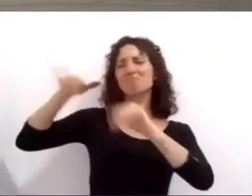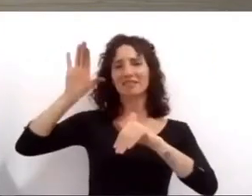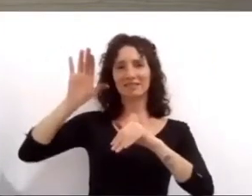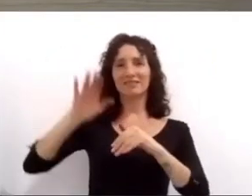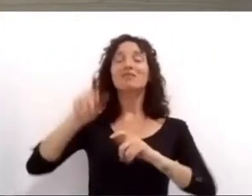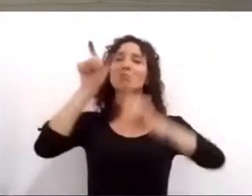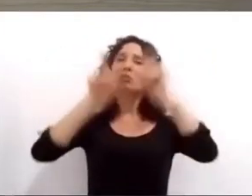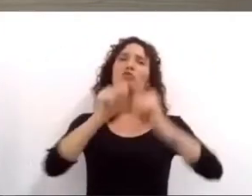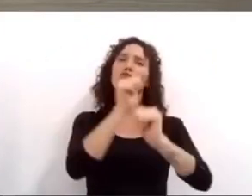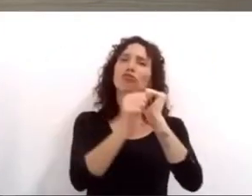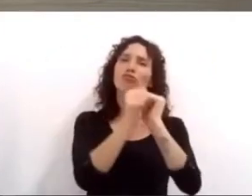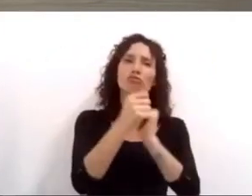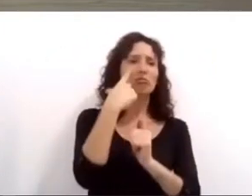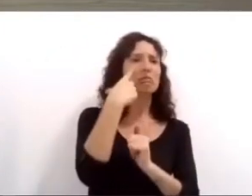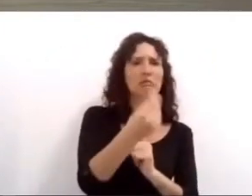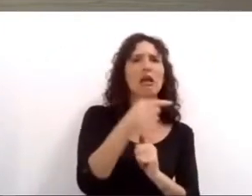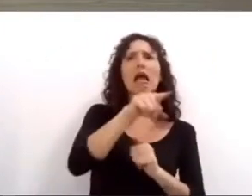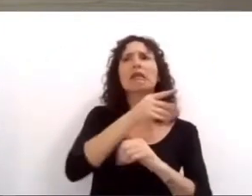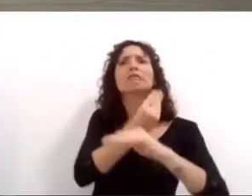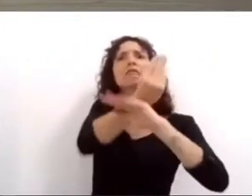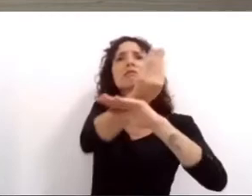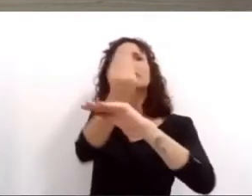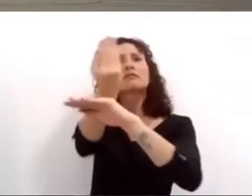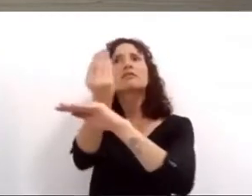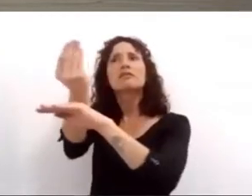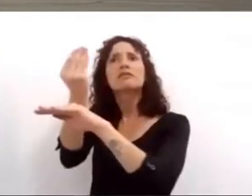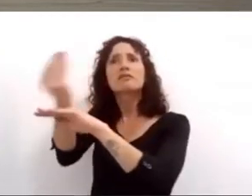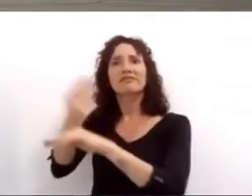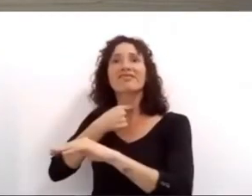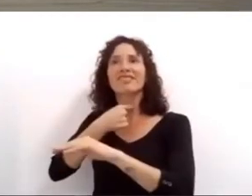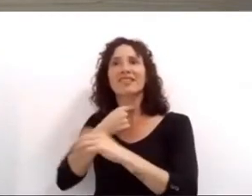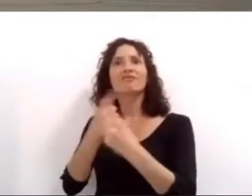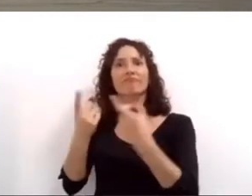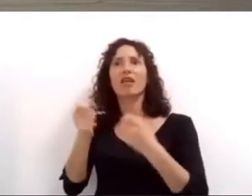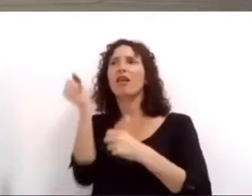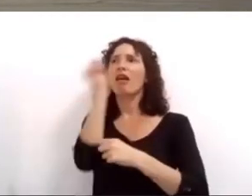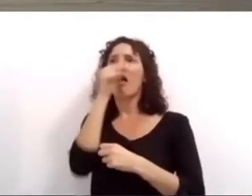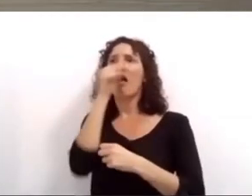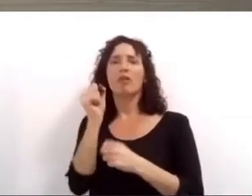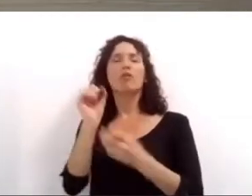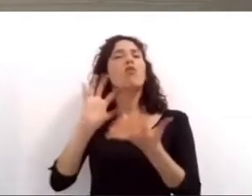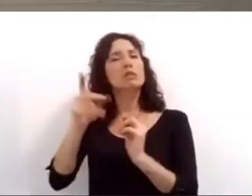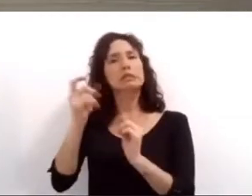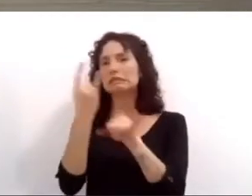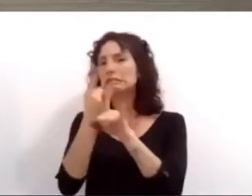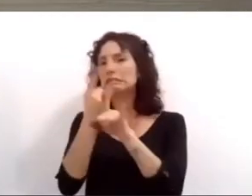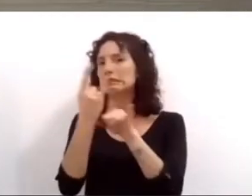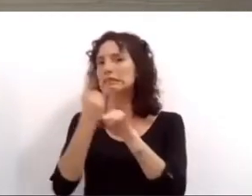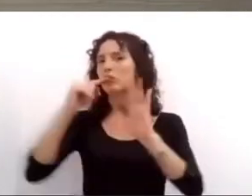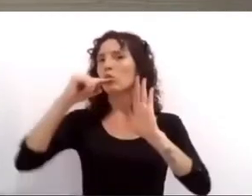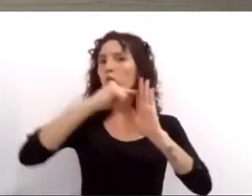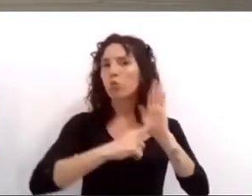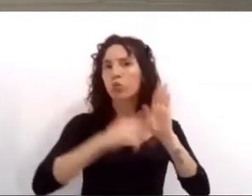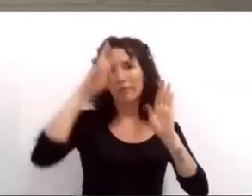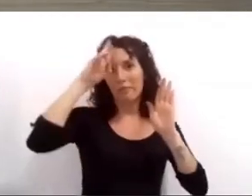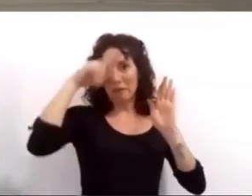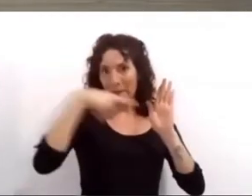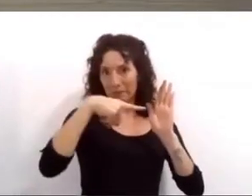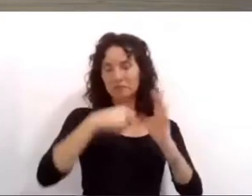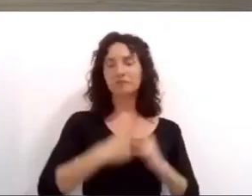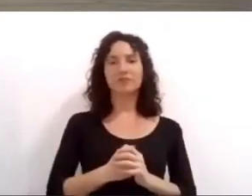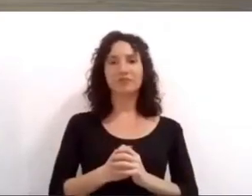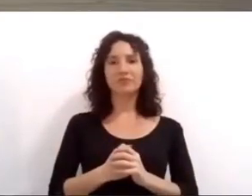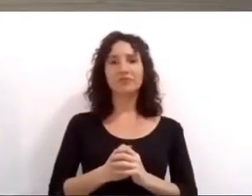rosarinas colmaron los cupos establecidos en cada lugar cumpliendo los protocolos vigentes esto fue un gran apoyo